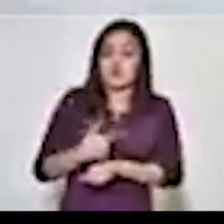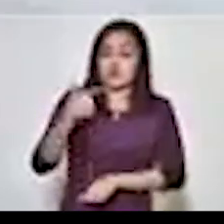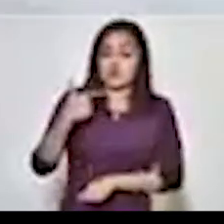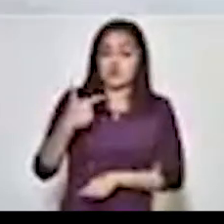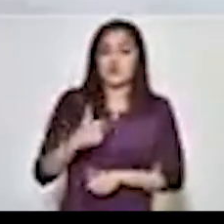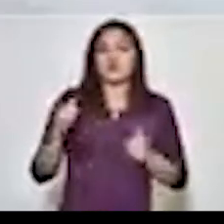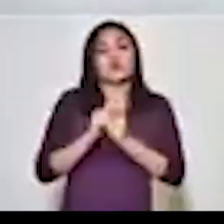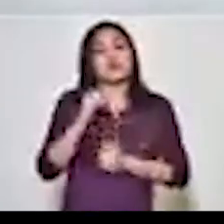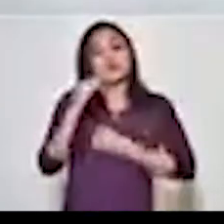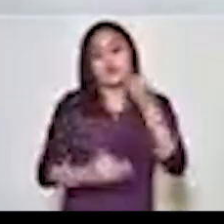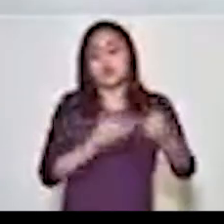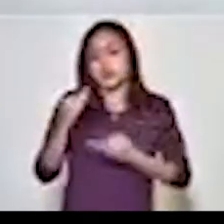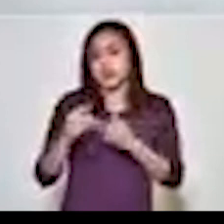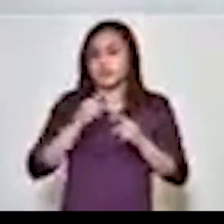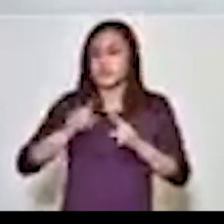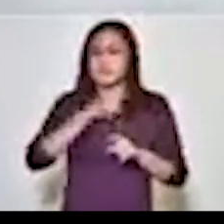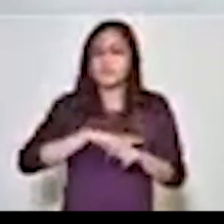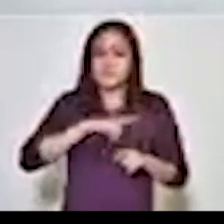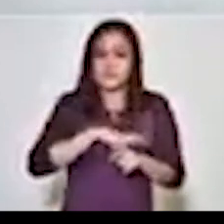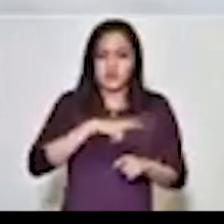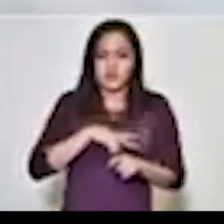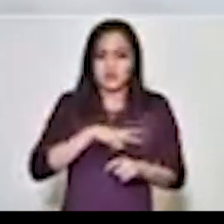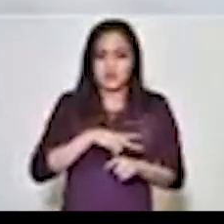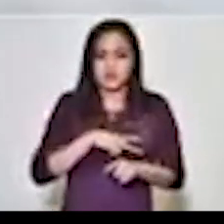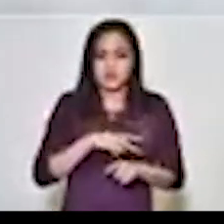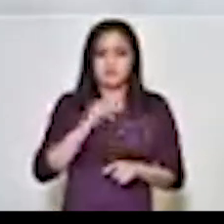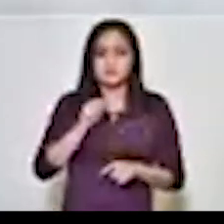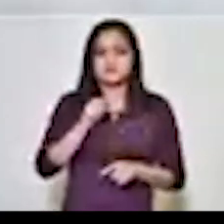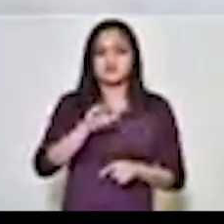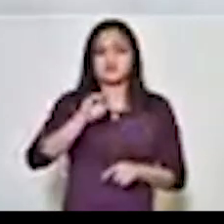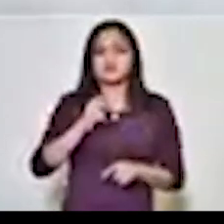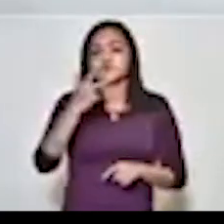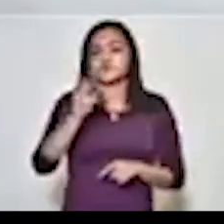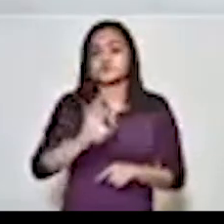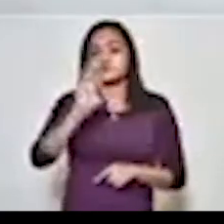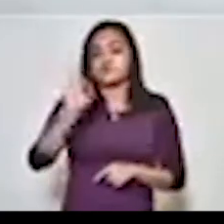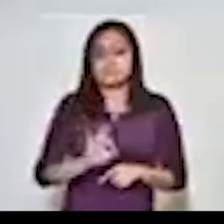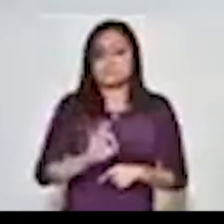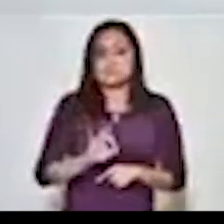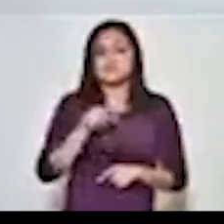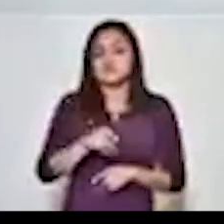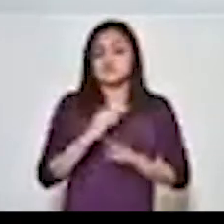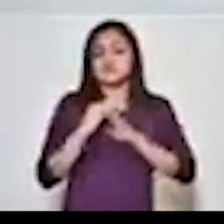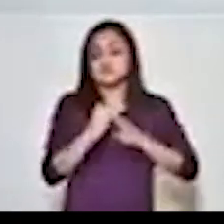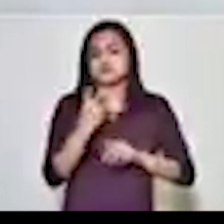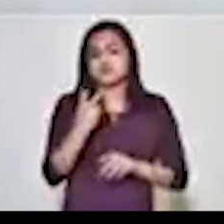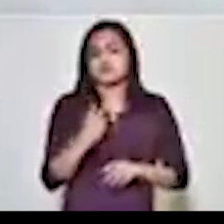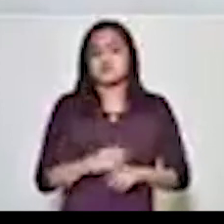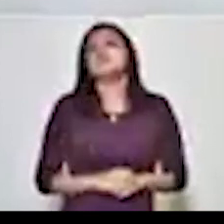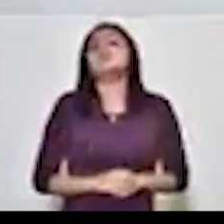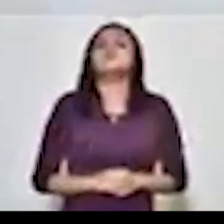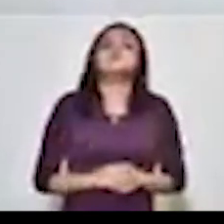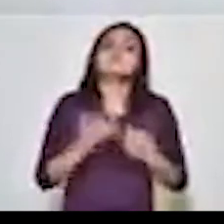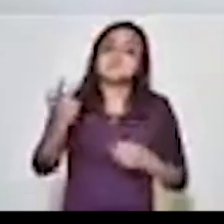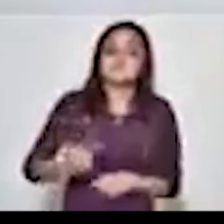contra todas las cepas, las nuevas variantes, es del noventa y ocho por ciento la efectividad. Sobre